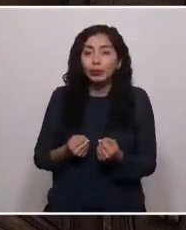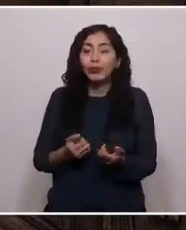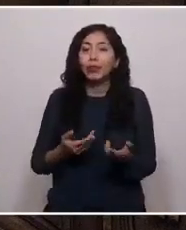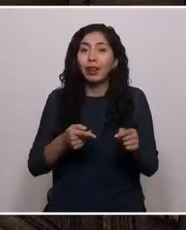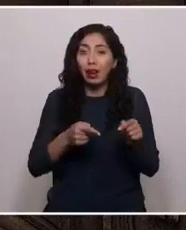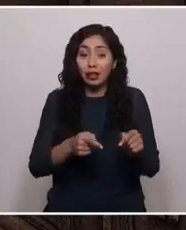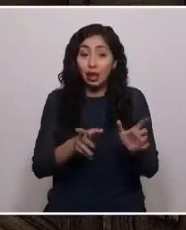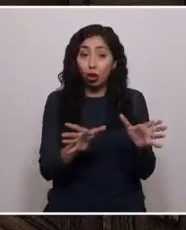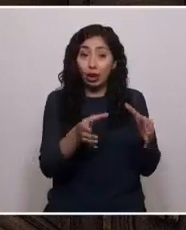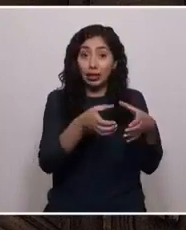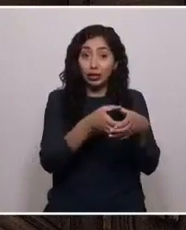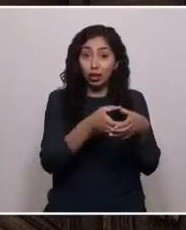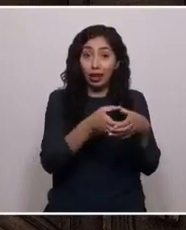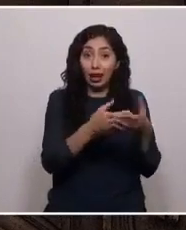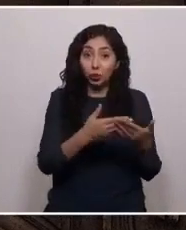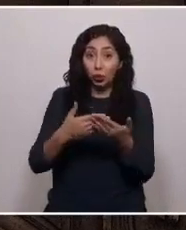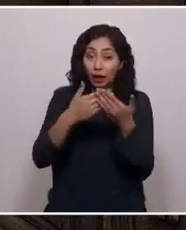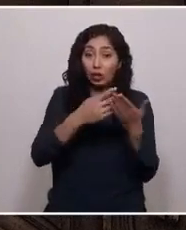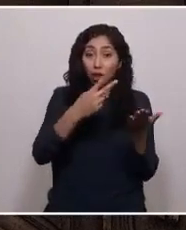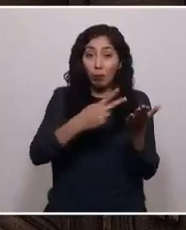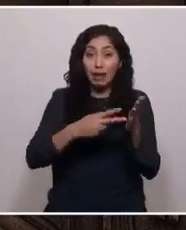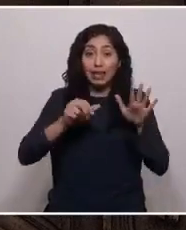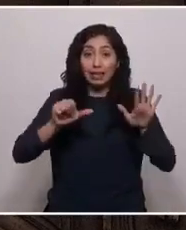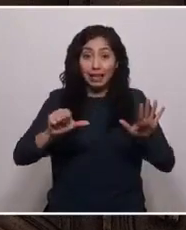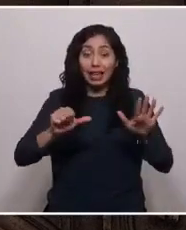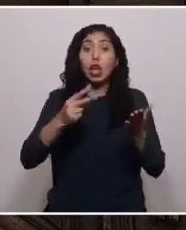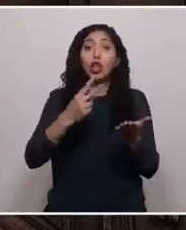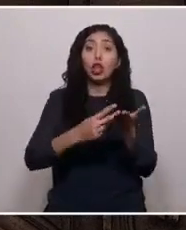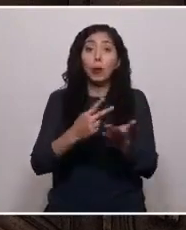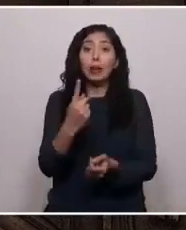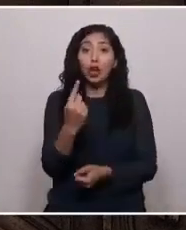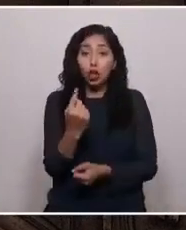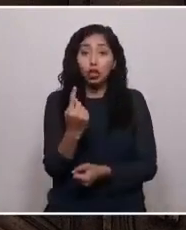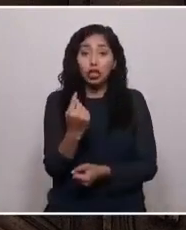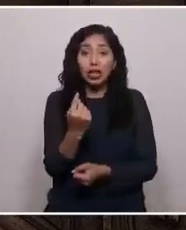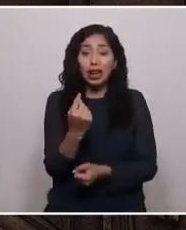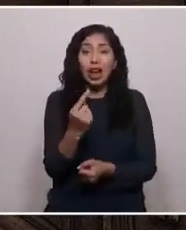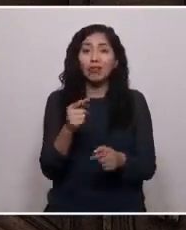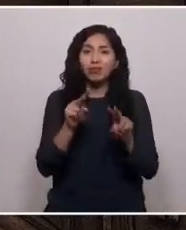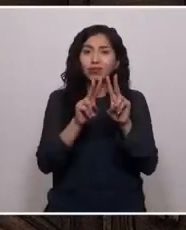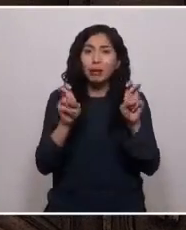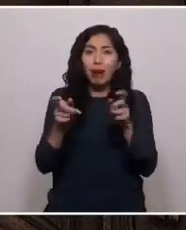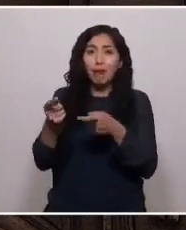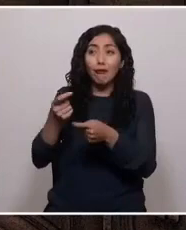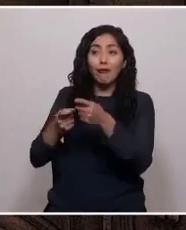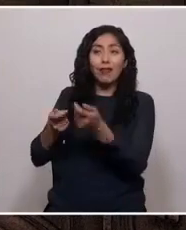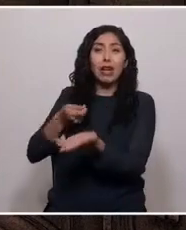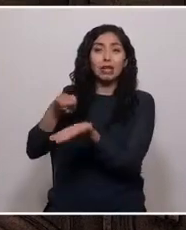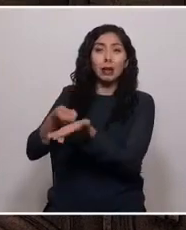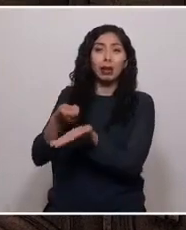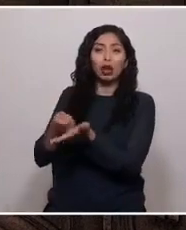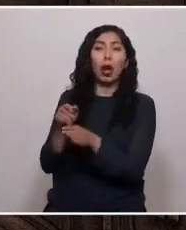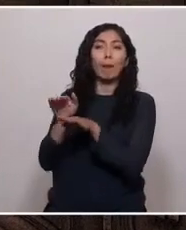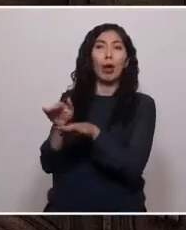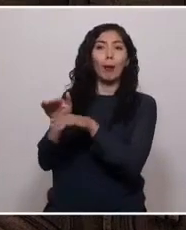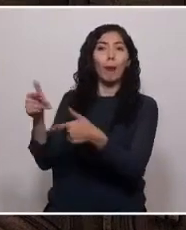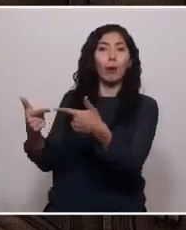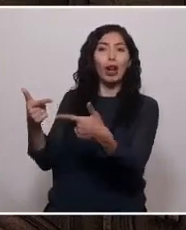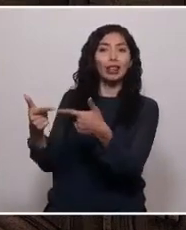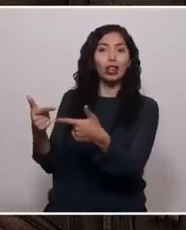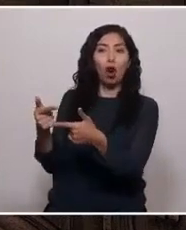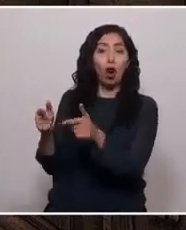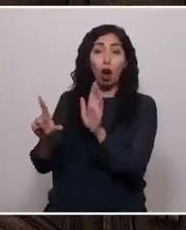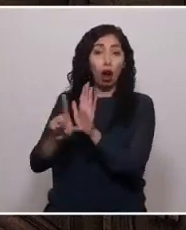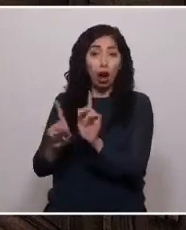del 2006 y 2011, los casos de financiamiento ilegal de la política, manifestaciones feministas,